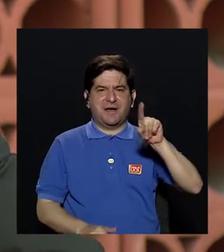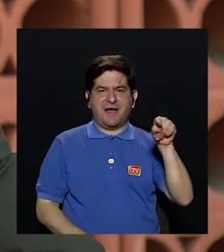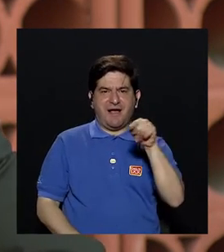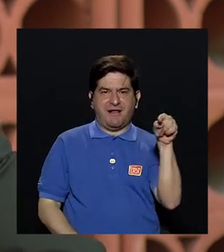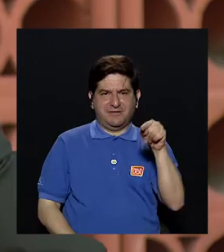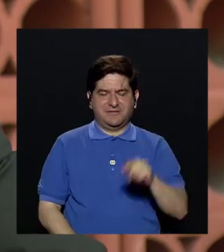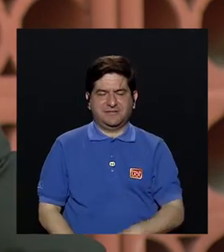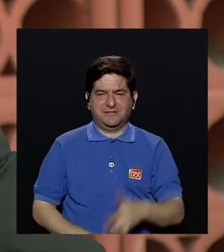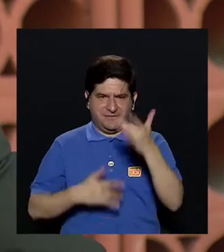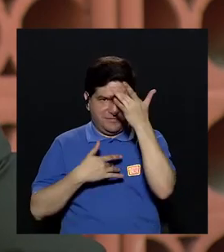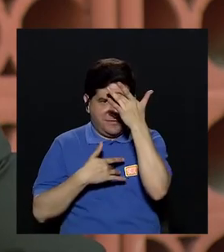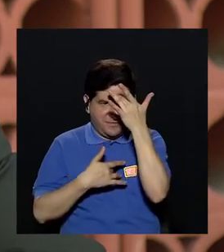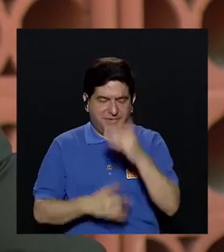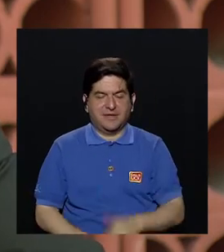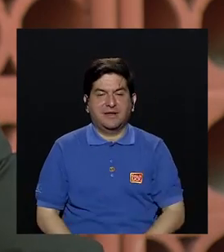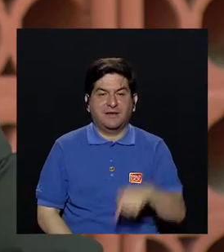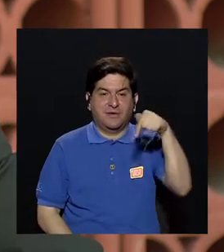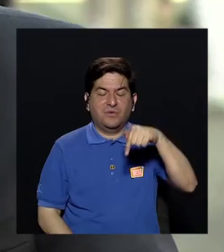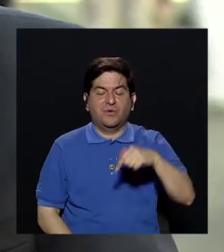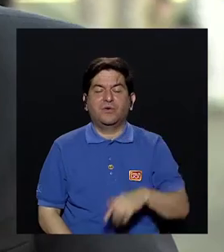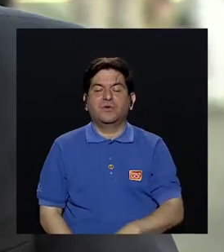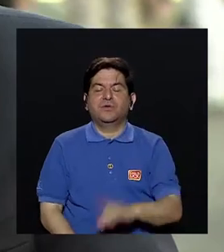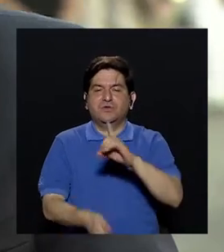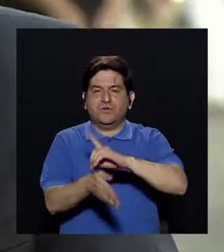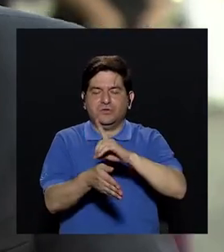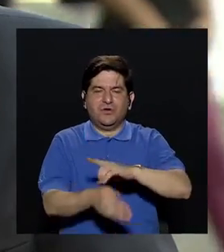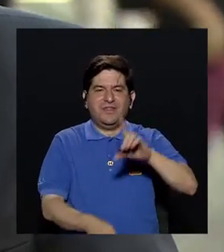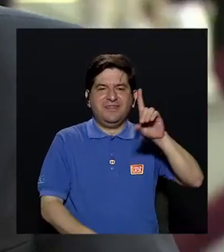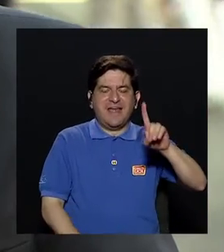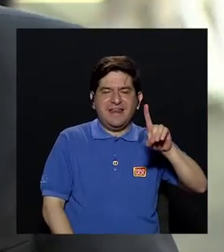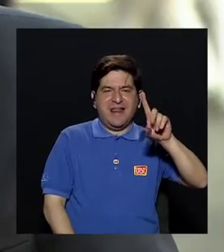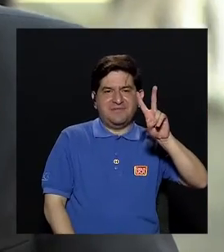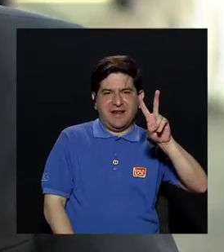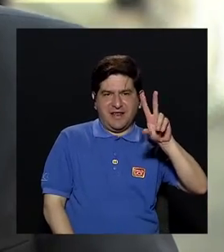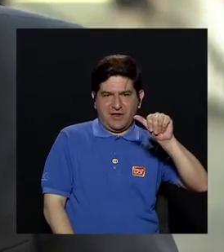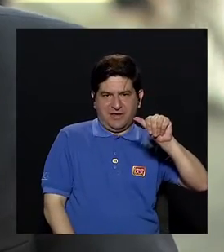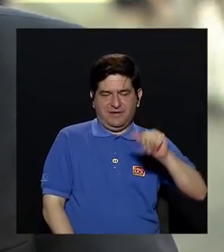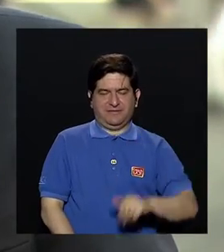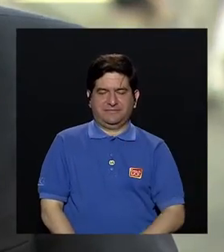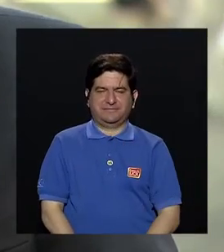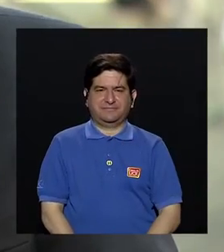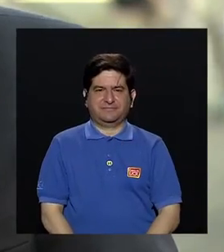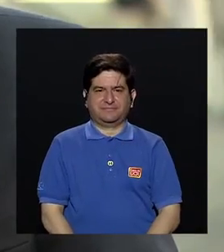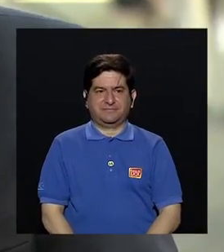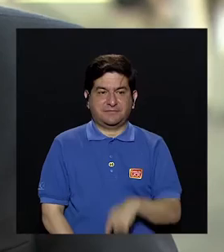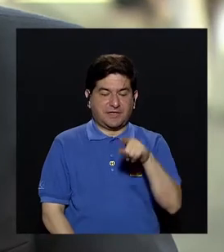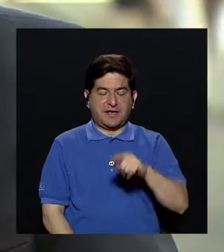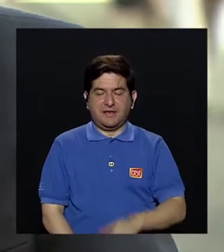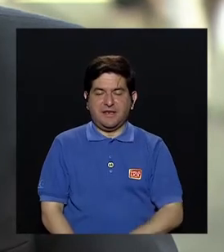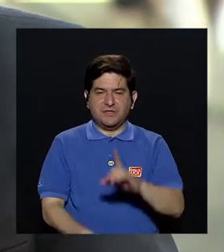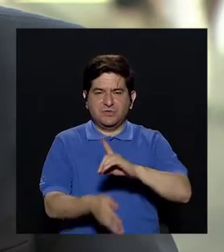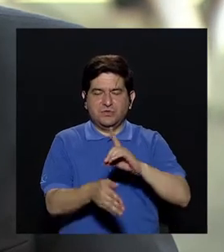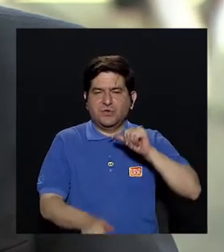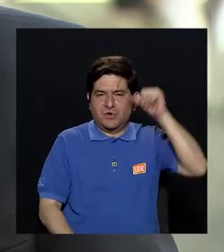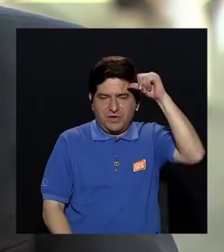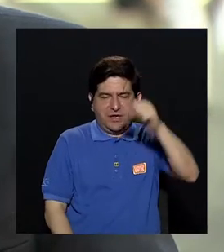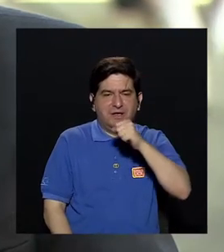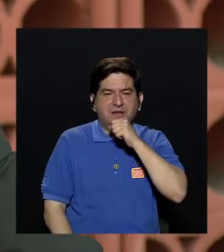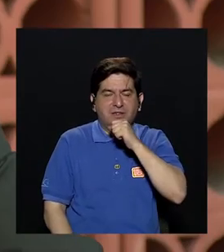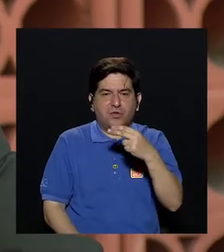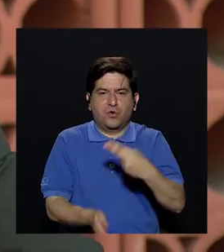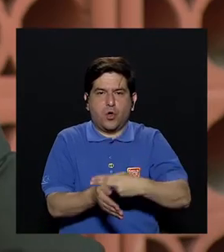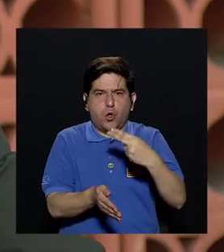Alzheimer. Y para esto nos acompaña el doctor Daniel Valerio Aguilar, quien es médico geriatra